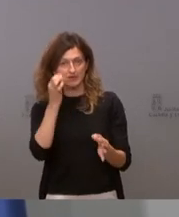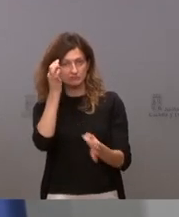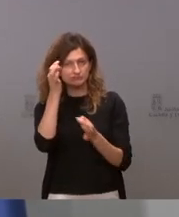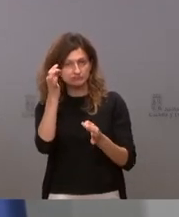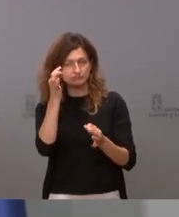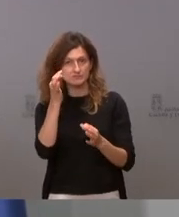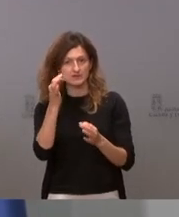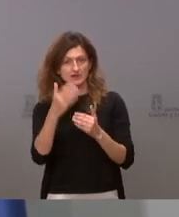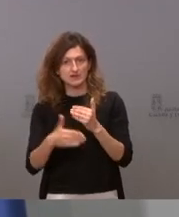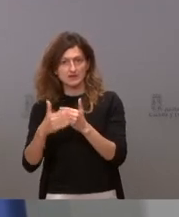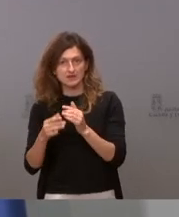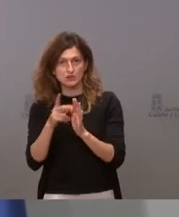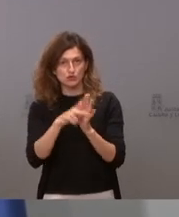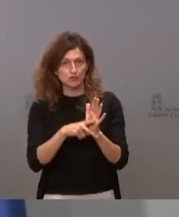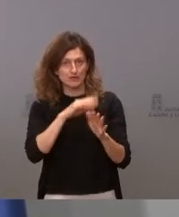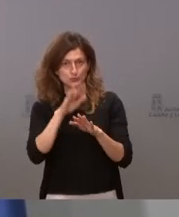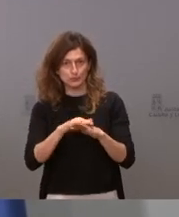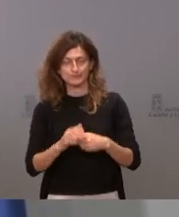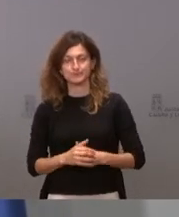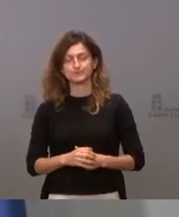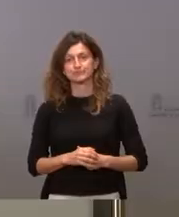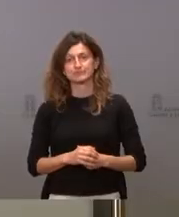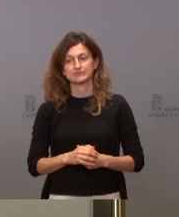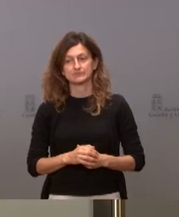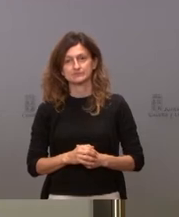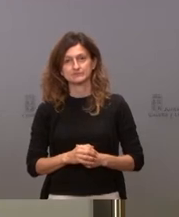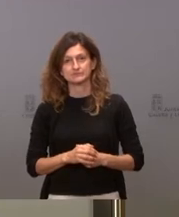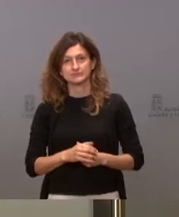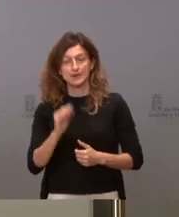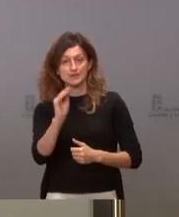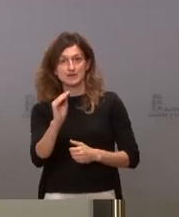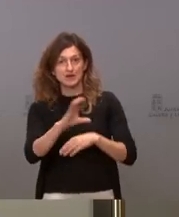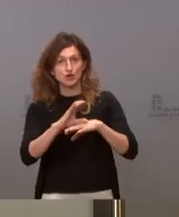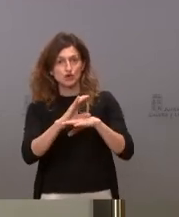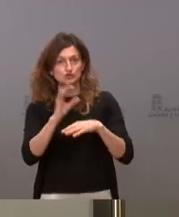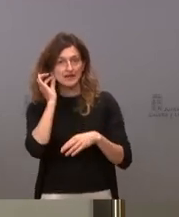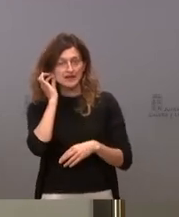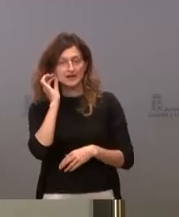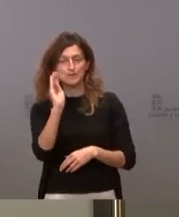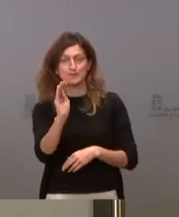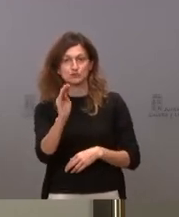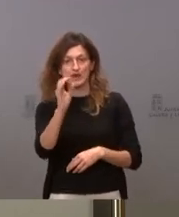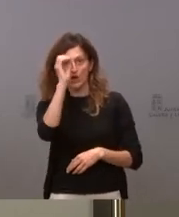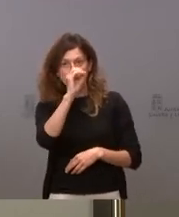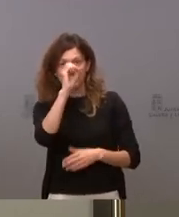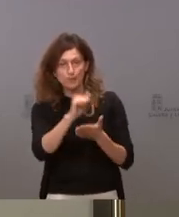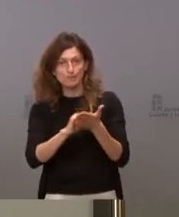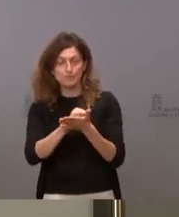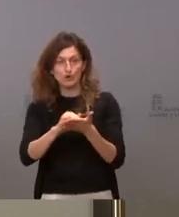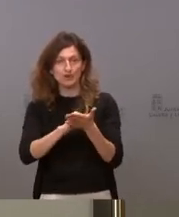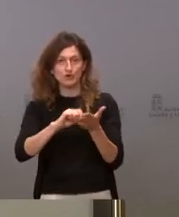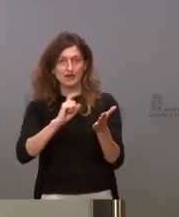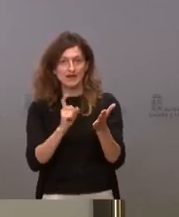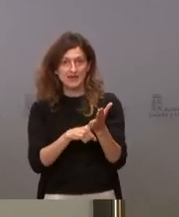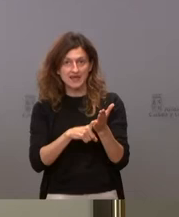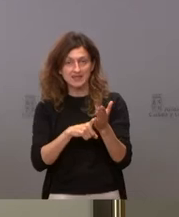estrictamente, todas las medidas recomendadas. A la consejera, quería preguntarle cómo valora el borrador de la ley,